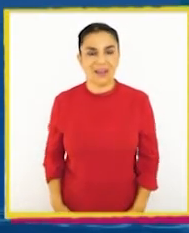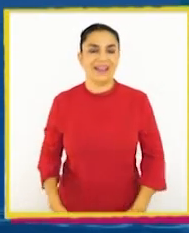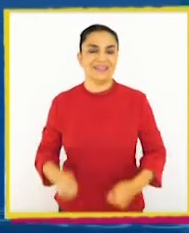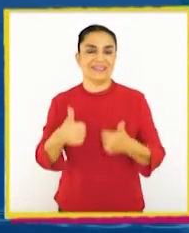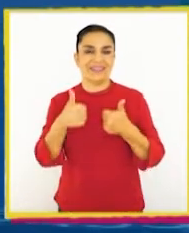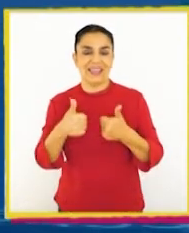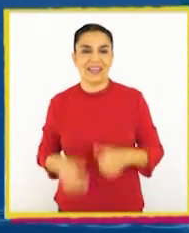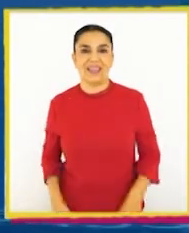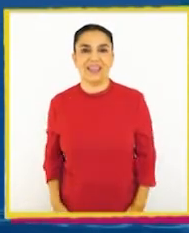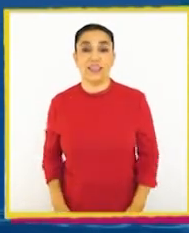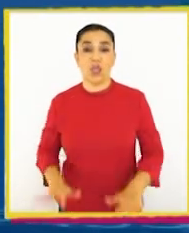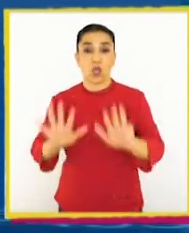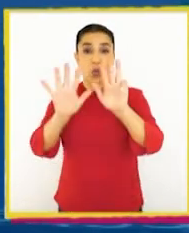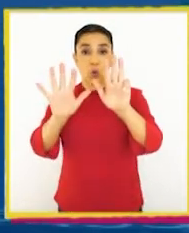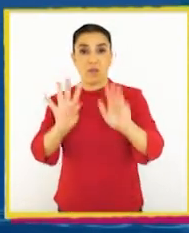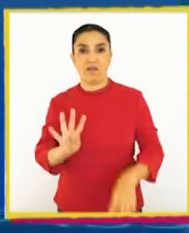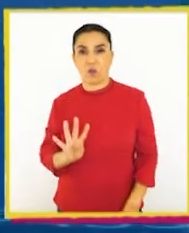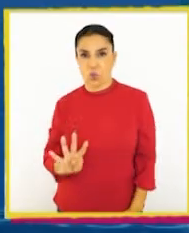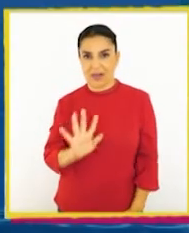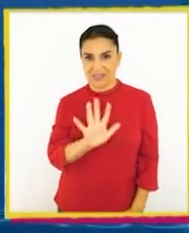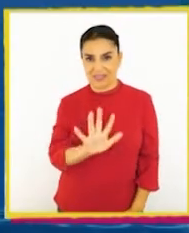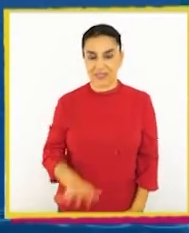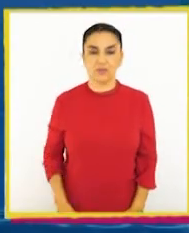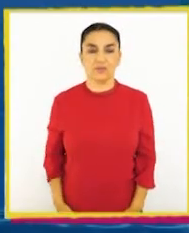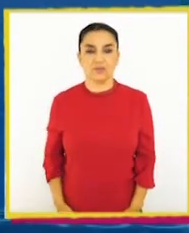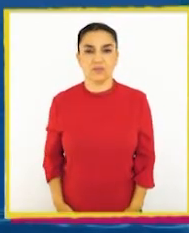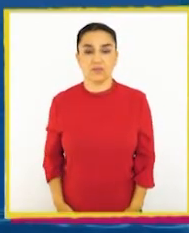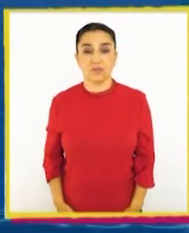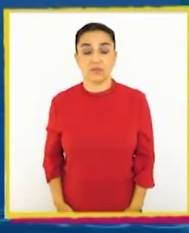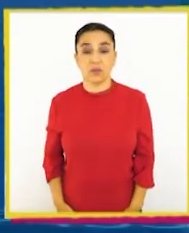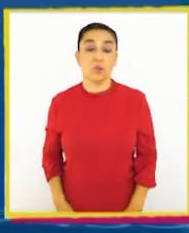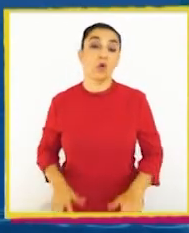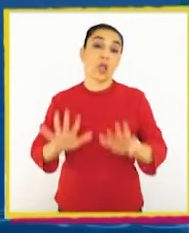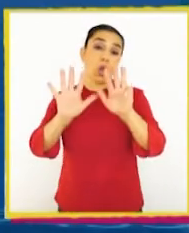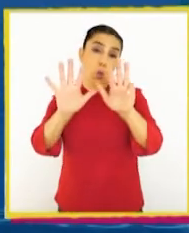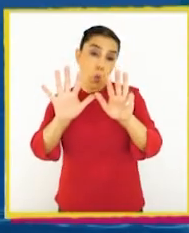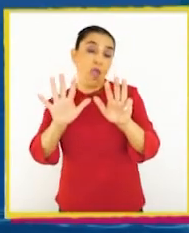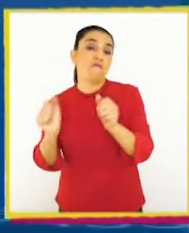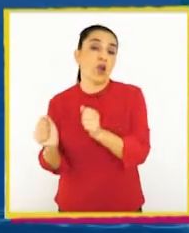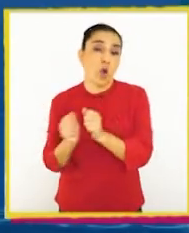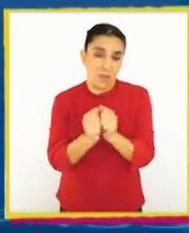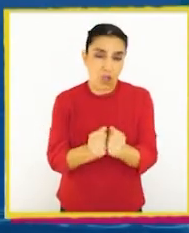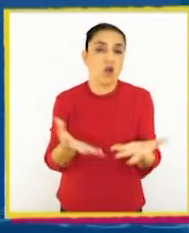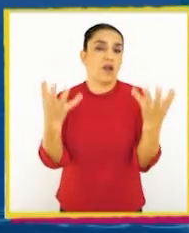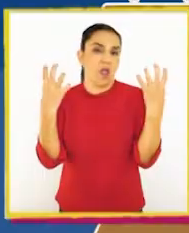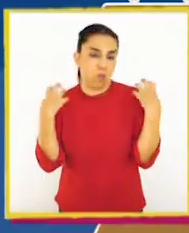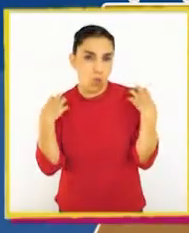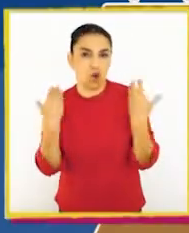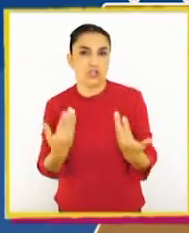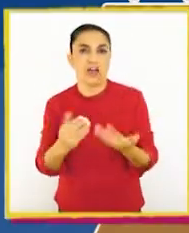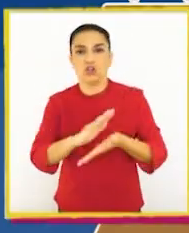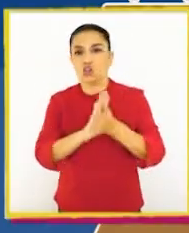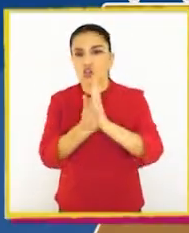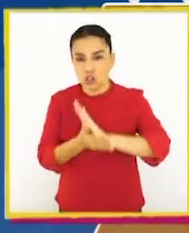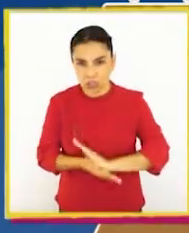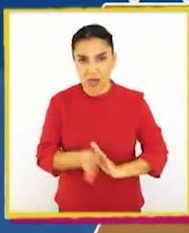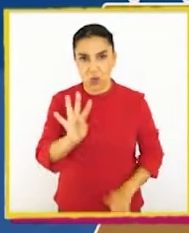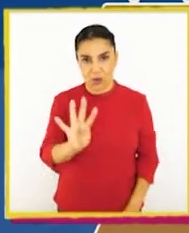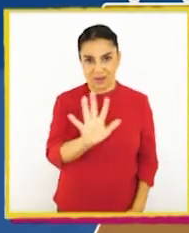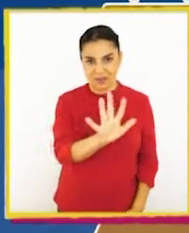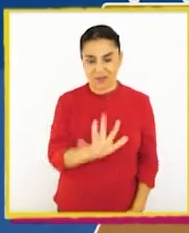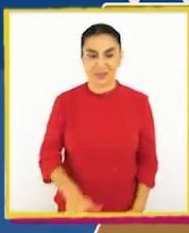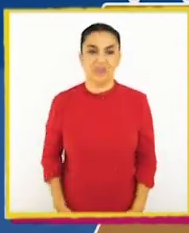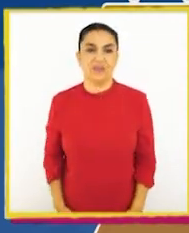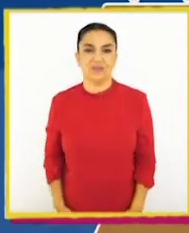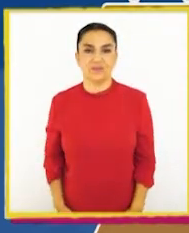¡Excelente! Nueve cuarenta y cinco agos. Porque son nueve compañeros que se harán cargo de esto, de un total de cuarenta cinco.